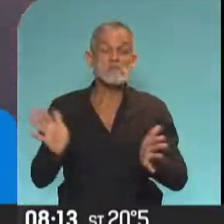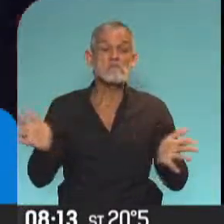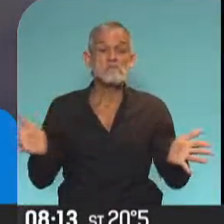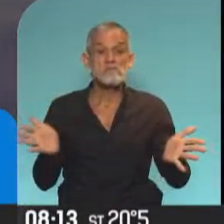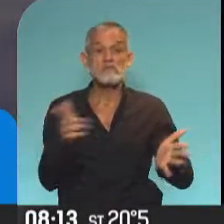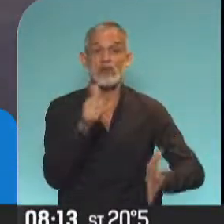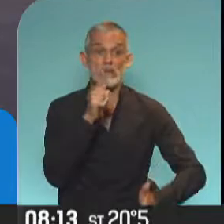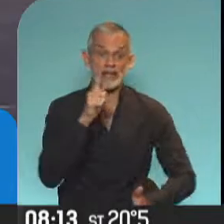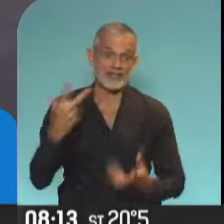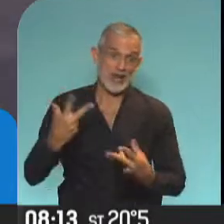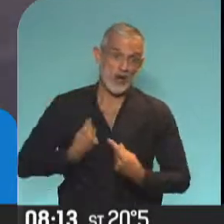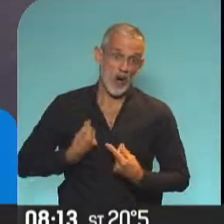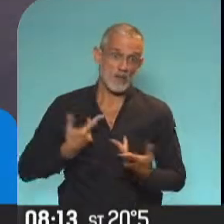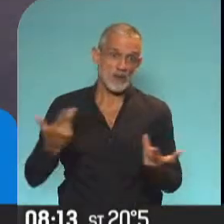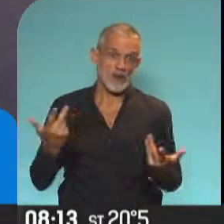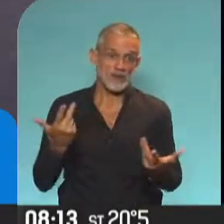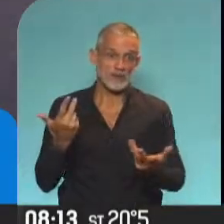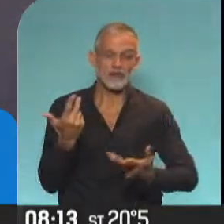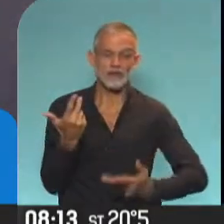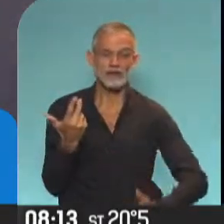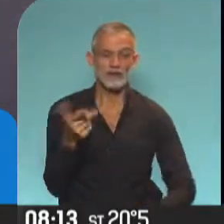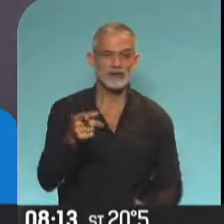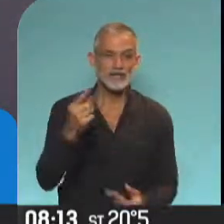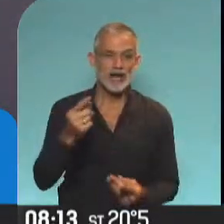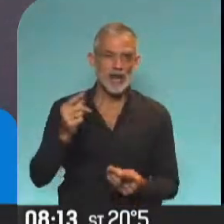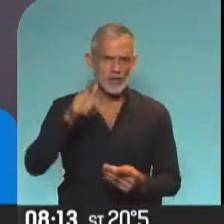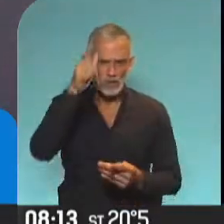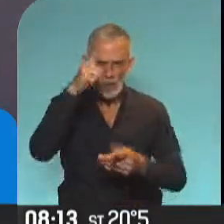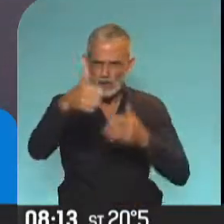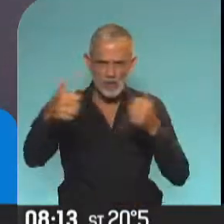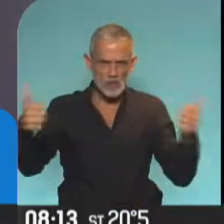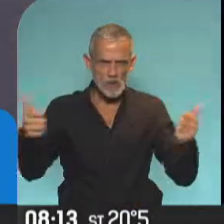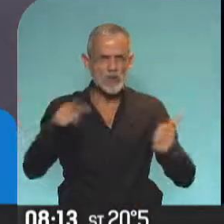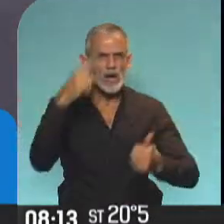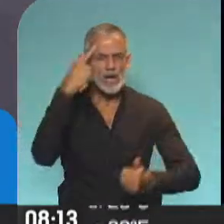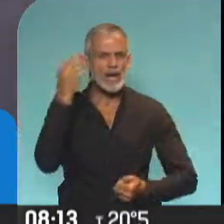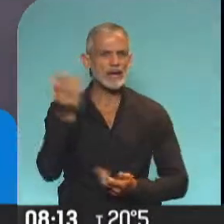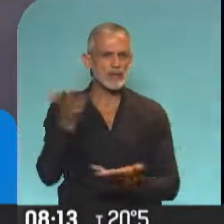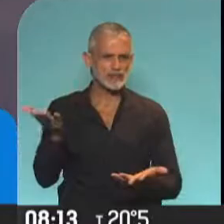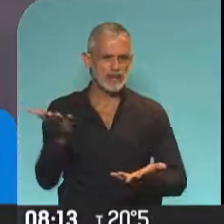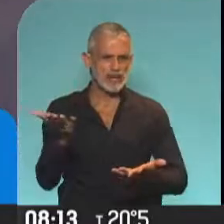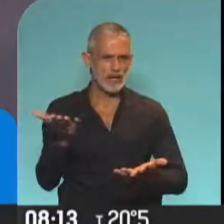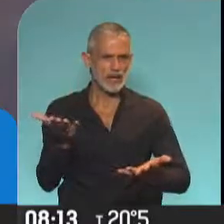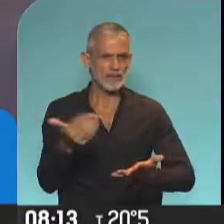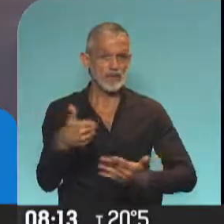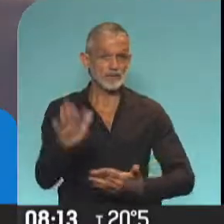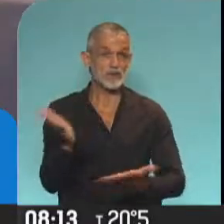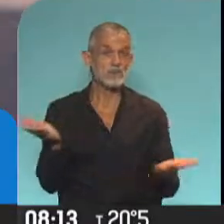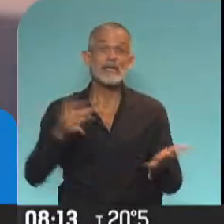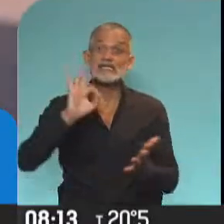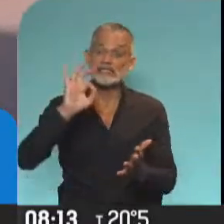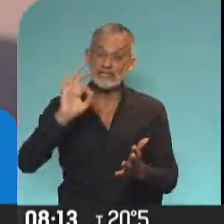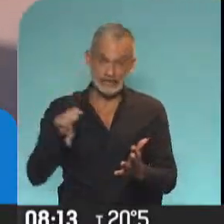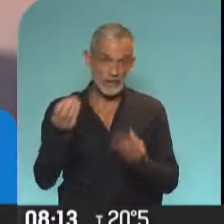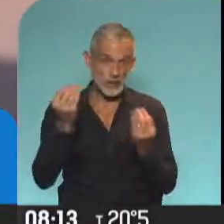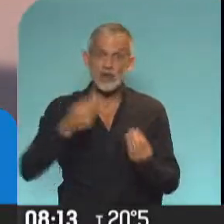no, pero bueno, la decisión... Hay cantidad de efectivos de seguridad, ¿qué cree usted que va a pasar? No sé, lo que sí sabemos es